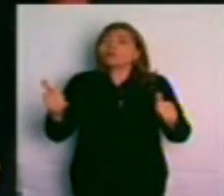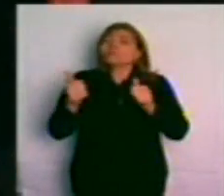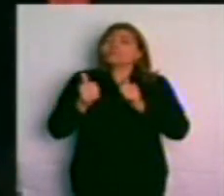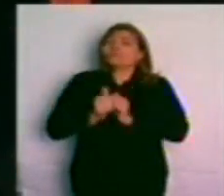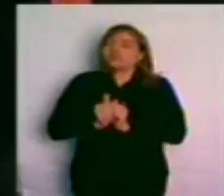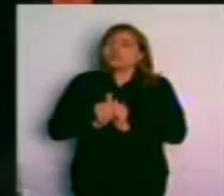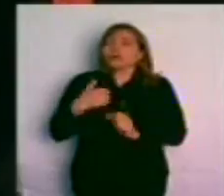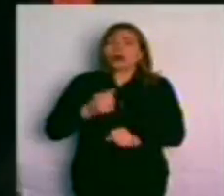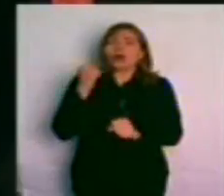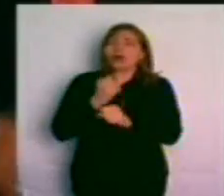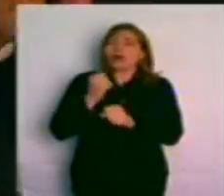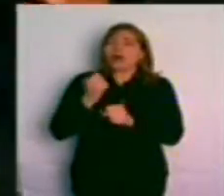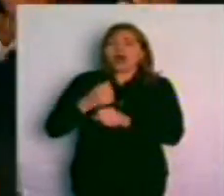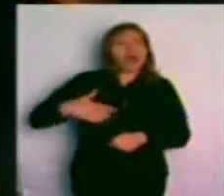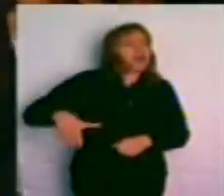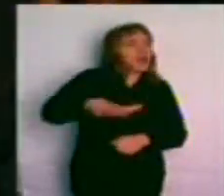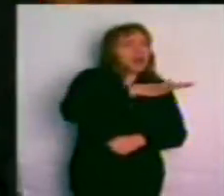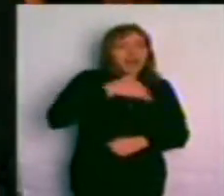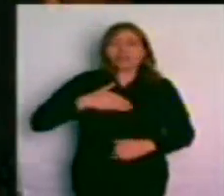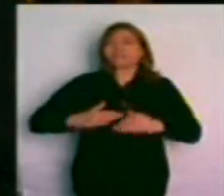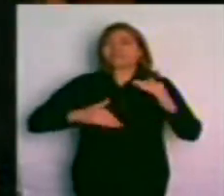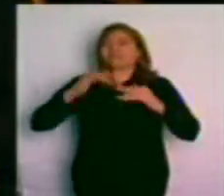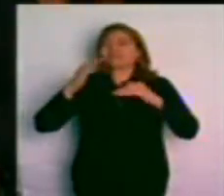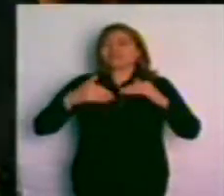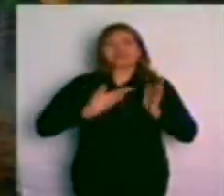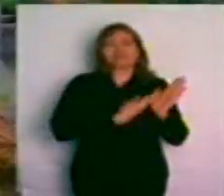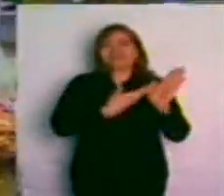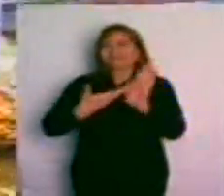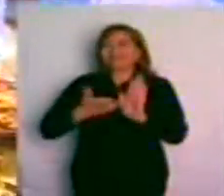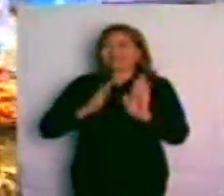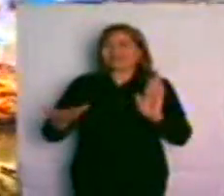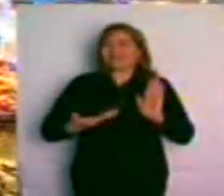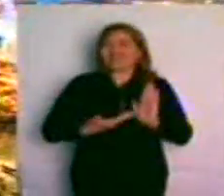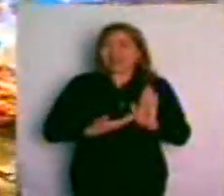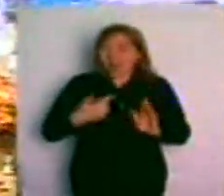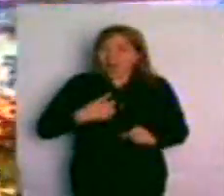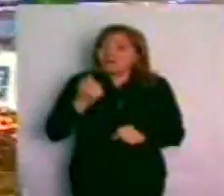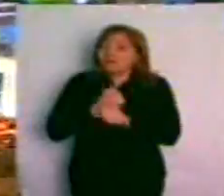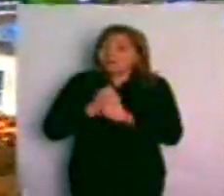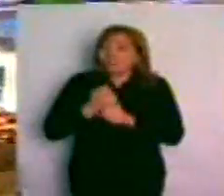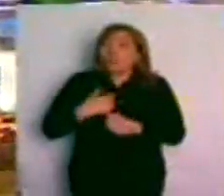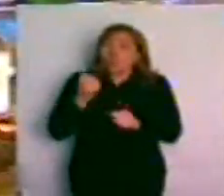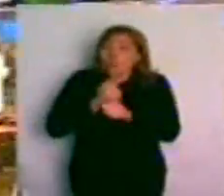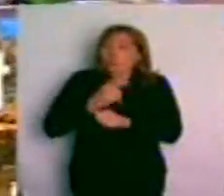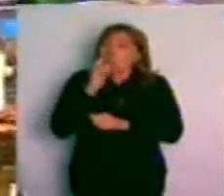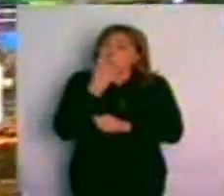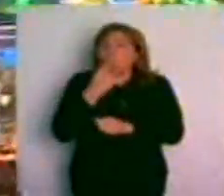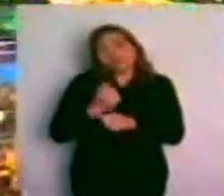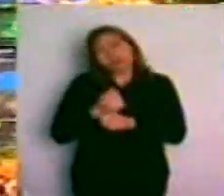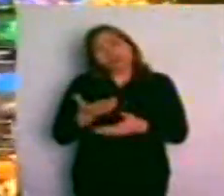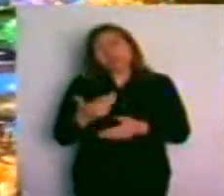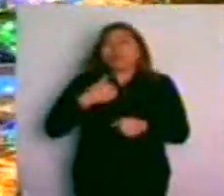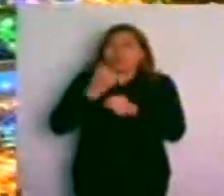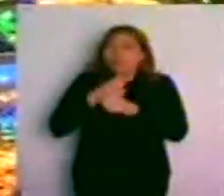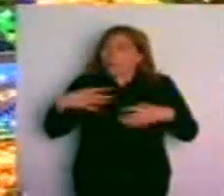nos ayudaron a hacer este parque maravilloso y como siempre, cuando uno hace las cosas juntos, no